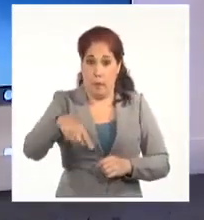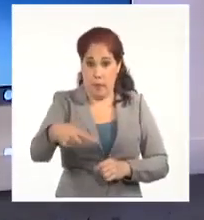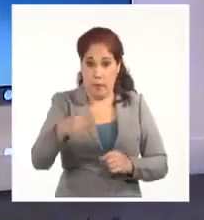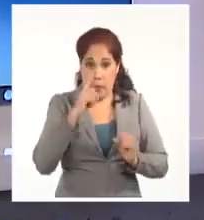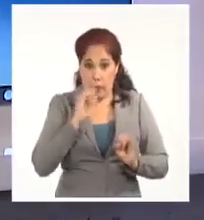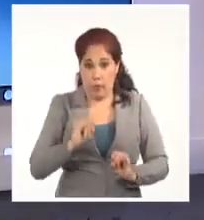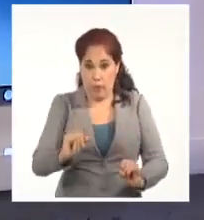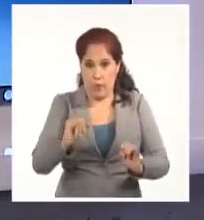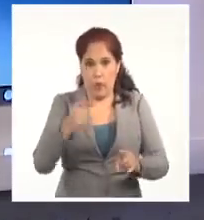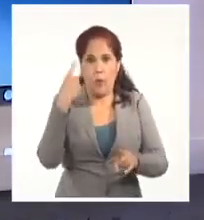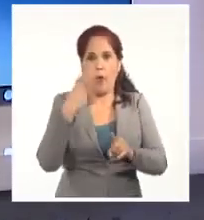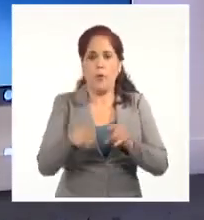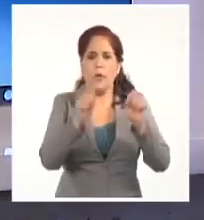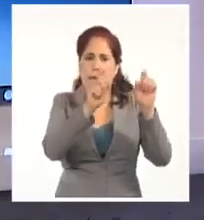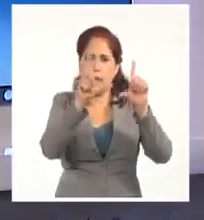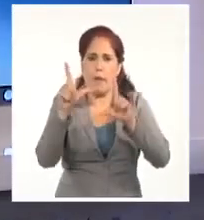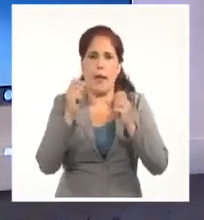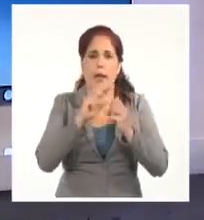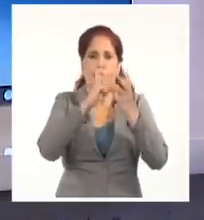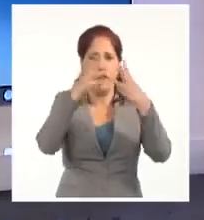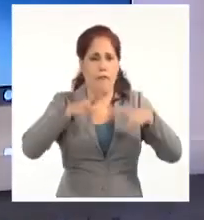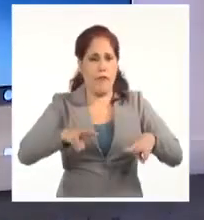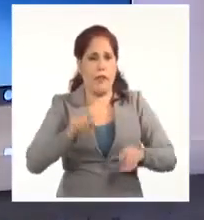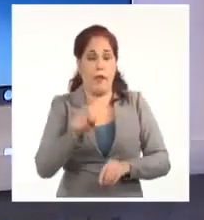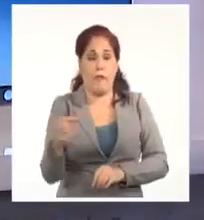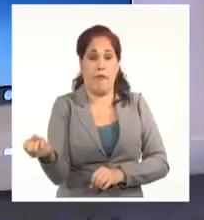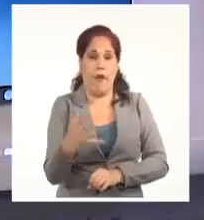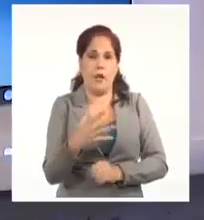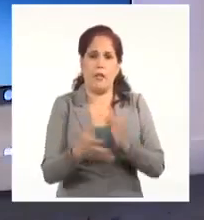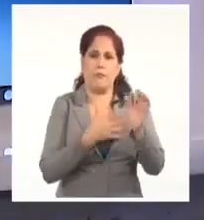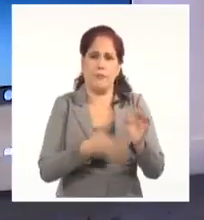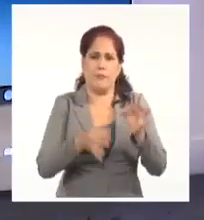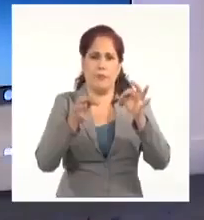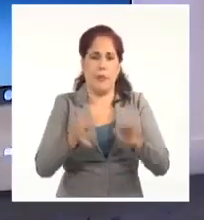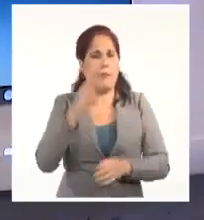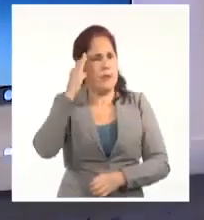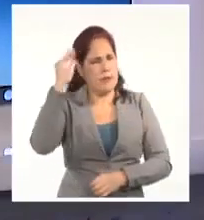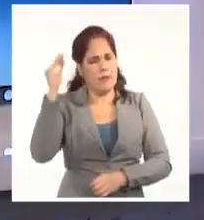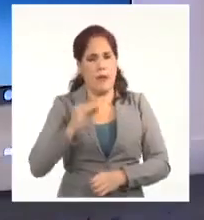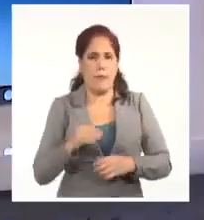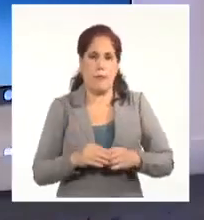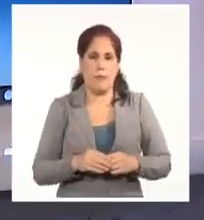les traeremos otras imágenes y videos sobre esta falsa realidad que no pocos construyen en las redes sociales.